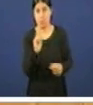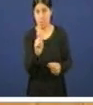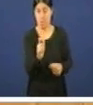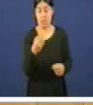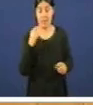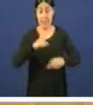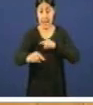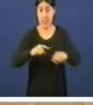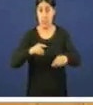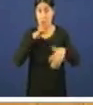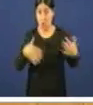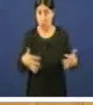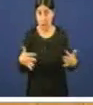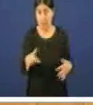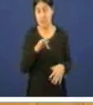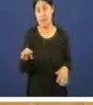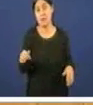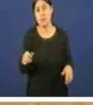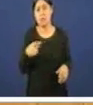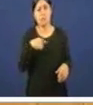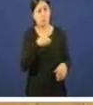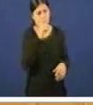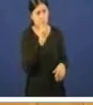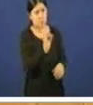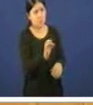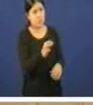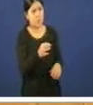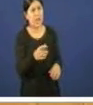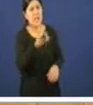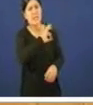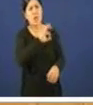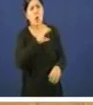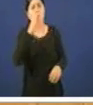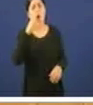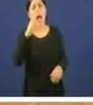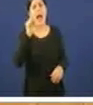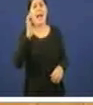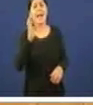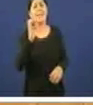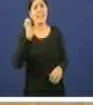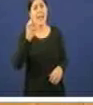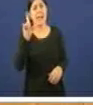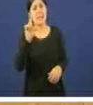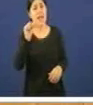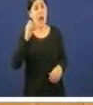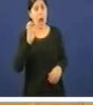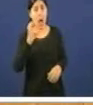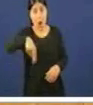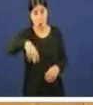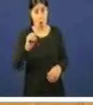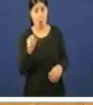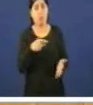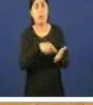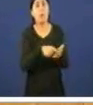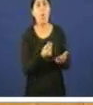os directivos actuais e os ex directivos por certo canto cobro o señor Castellano non nos sabemos digo para evitarnos sorpresas no futuro